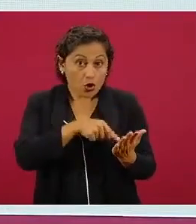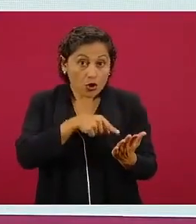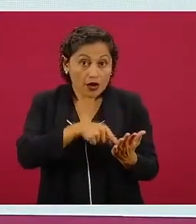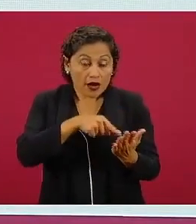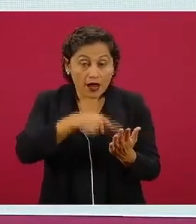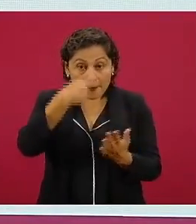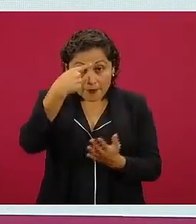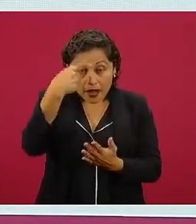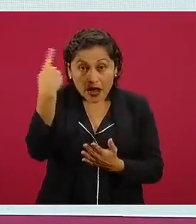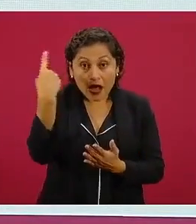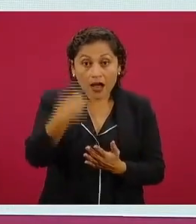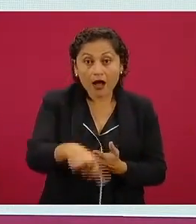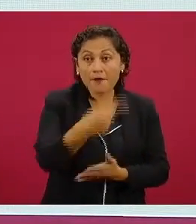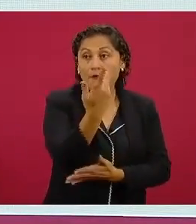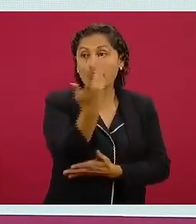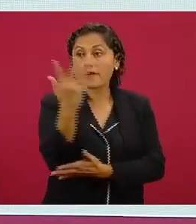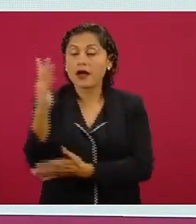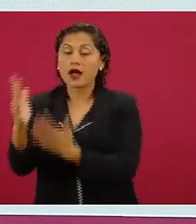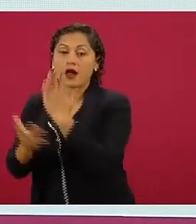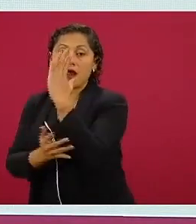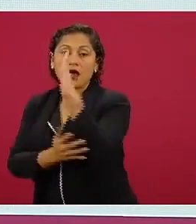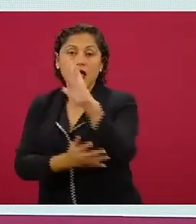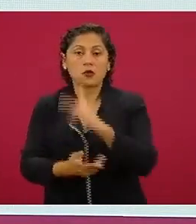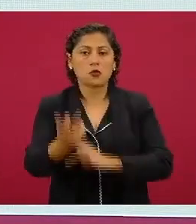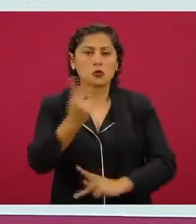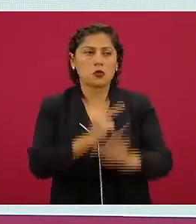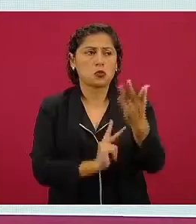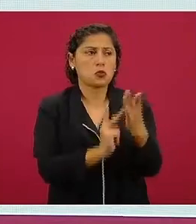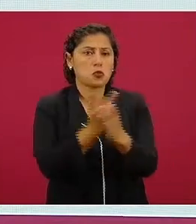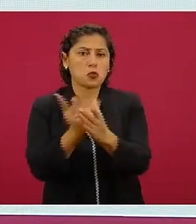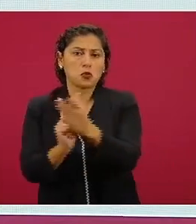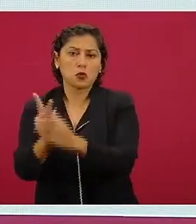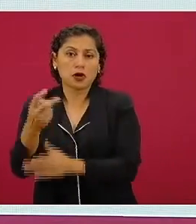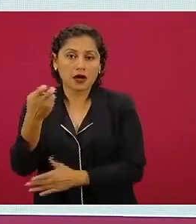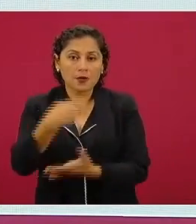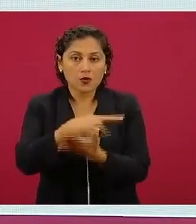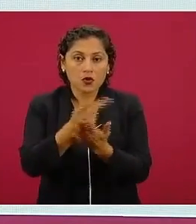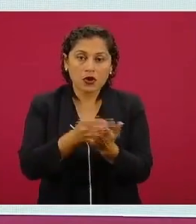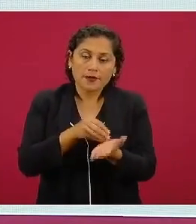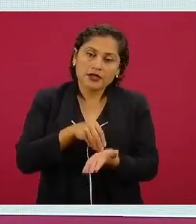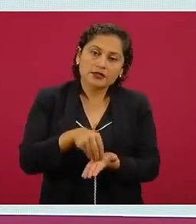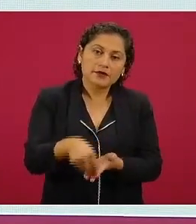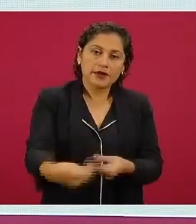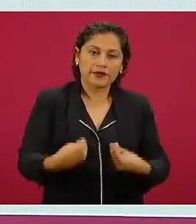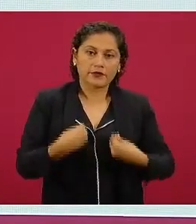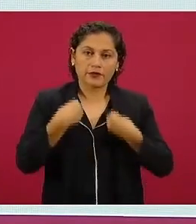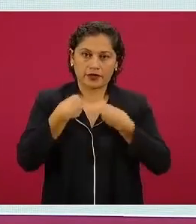el sembrando vida y no se utilizan agroquímicos